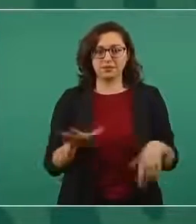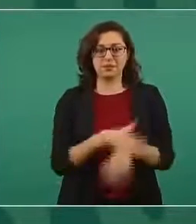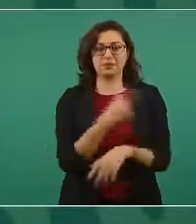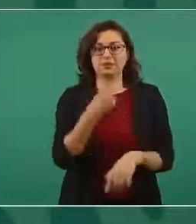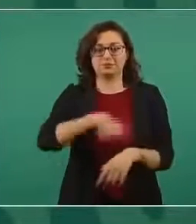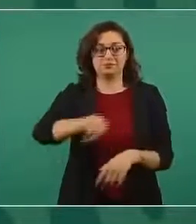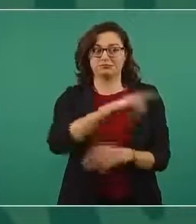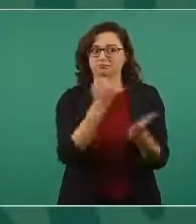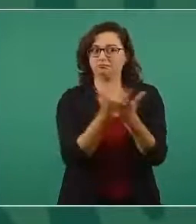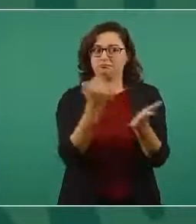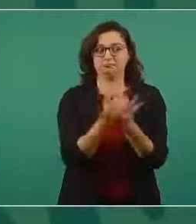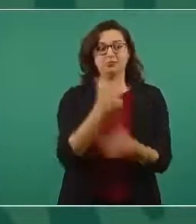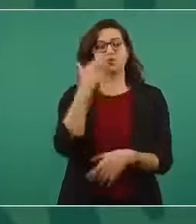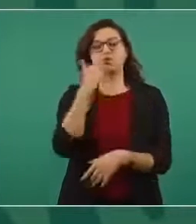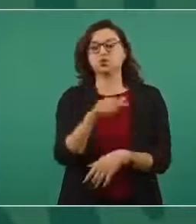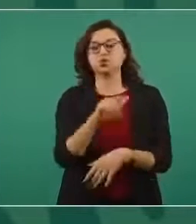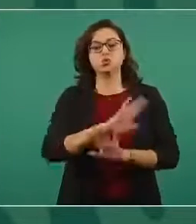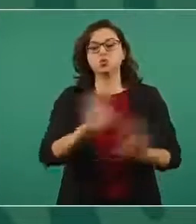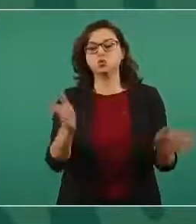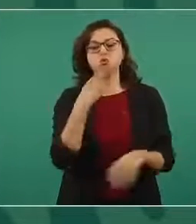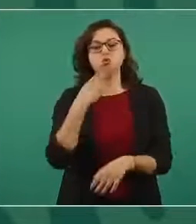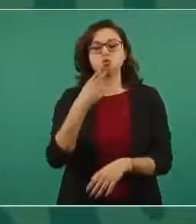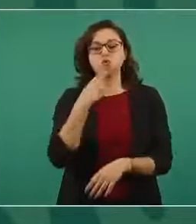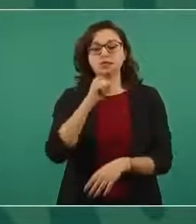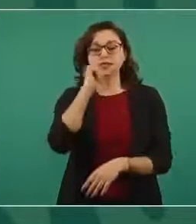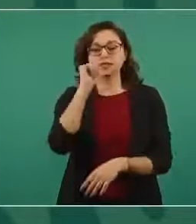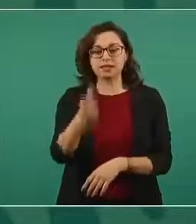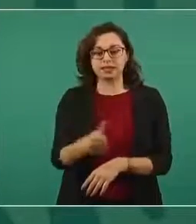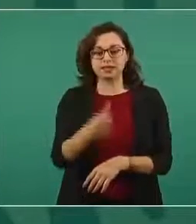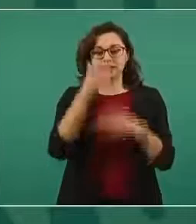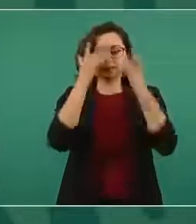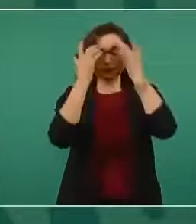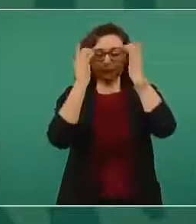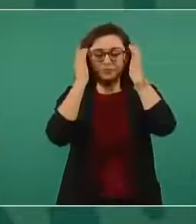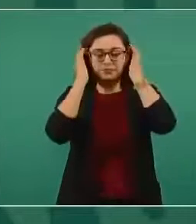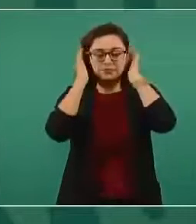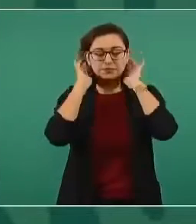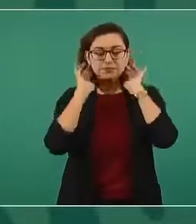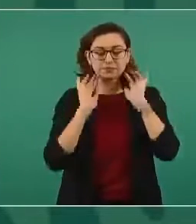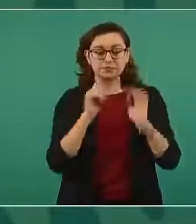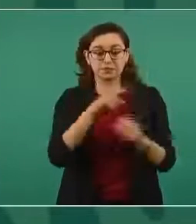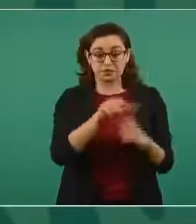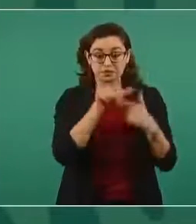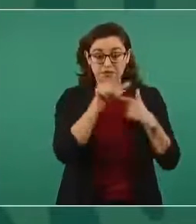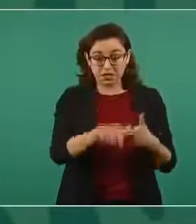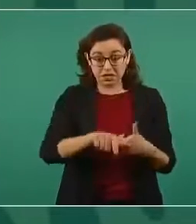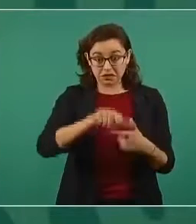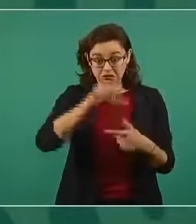las van a usar para la explotación minera